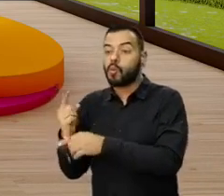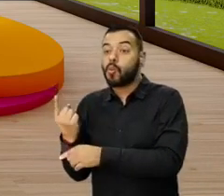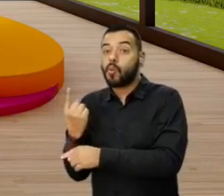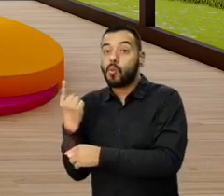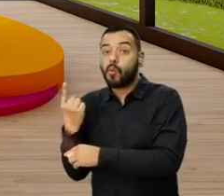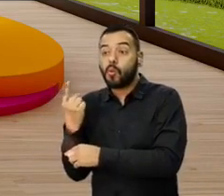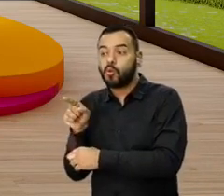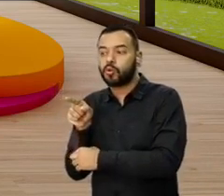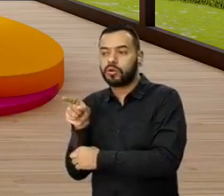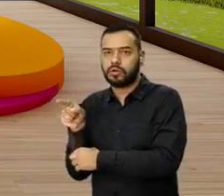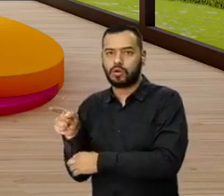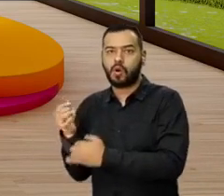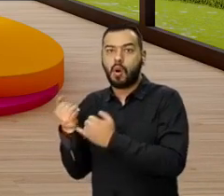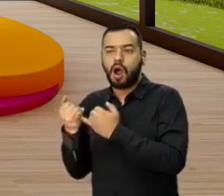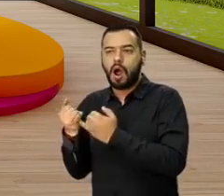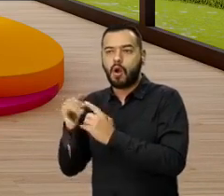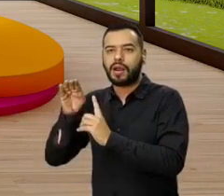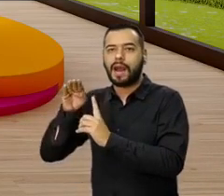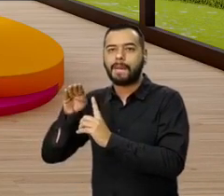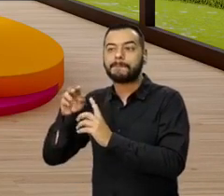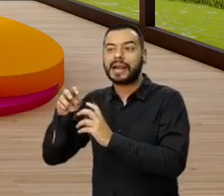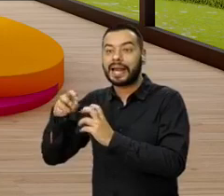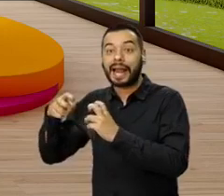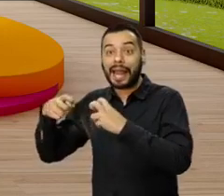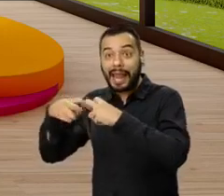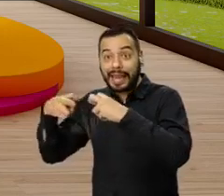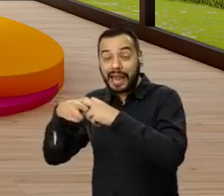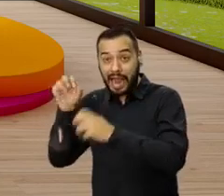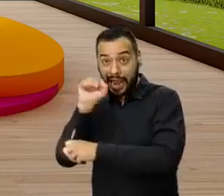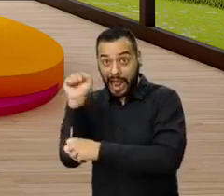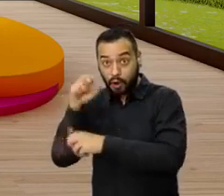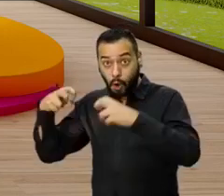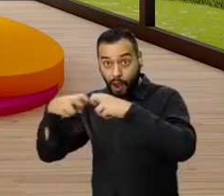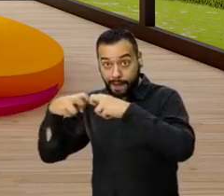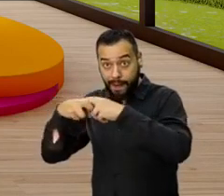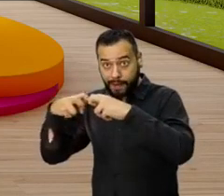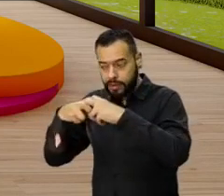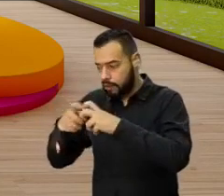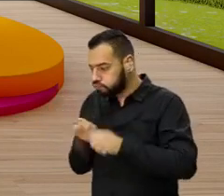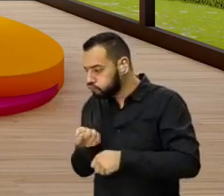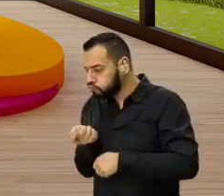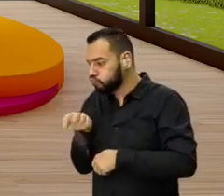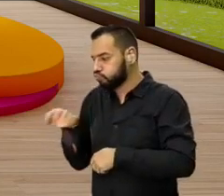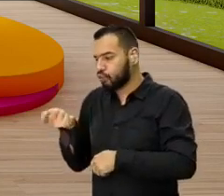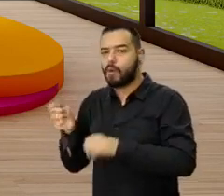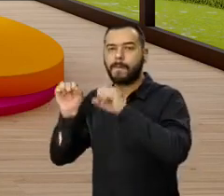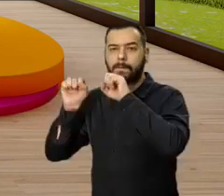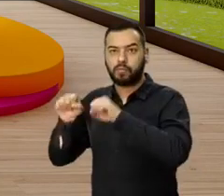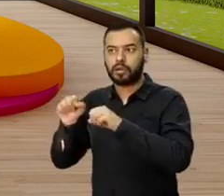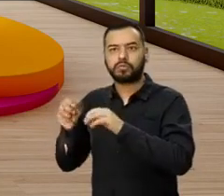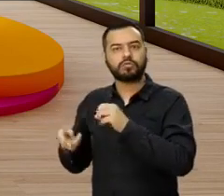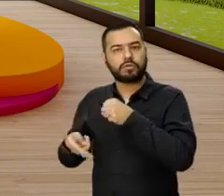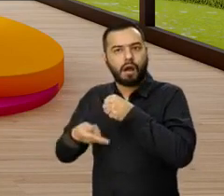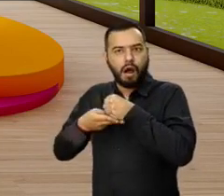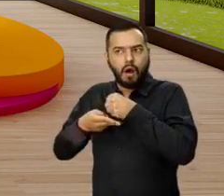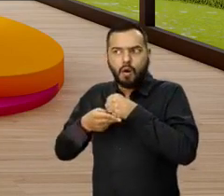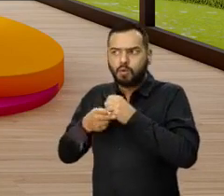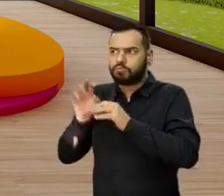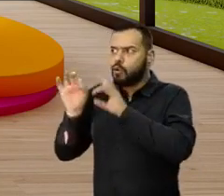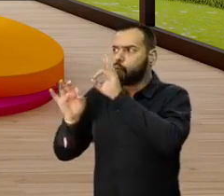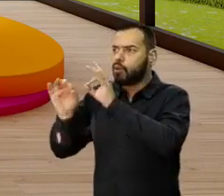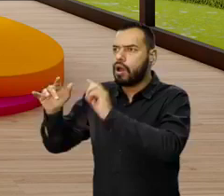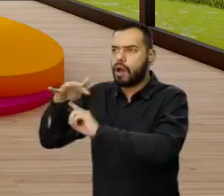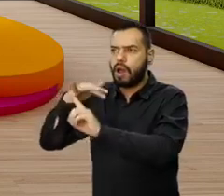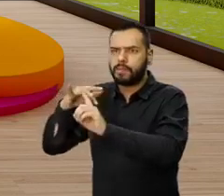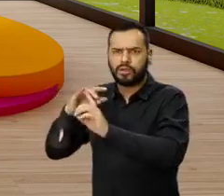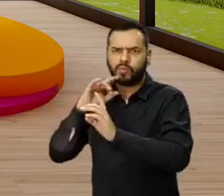único que tiene en este momento para cargar vehículos eléctricos. Ahorramos en un momento dado muchas cosas que en este